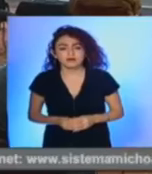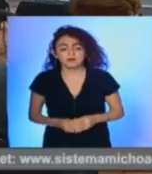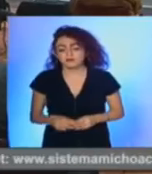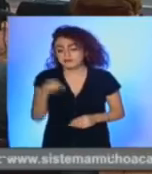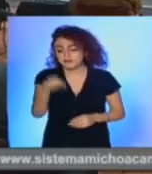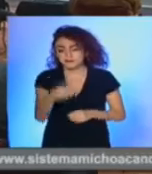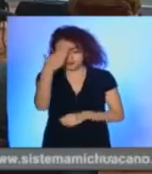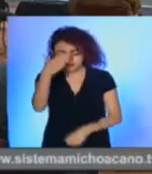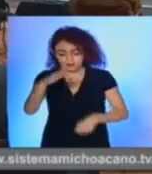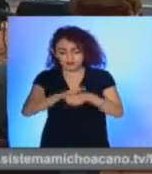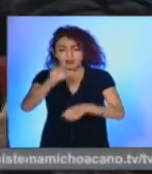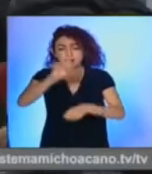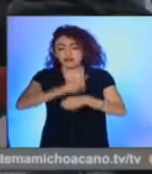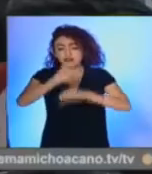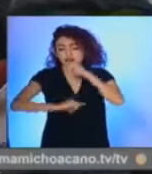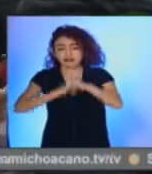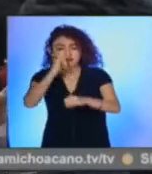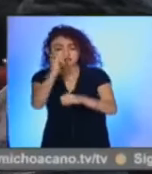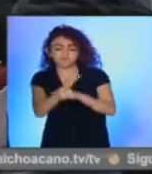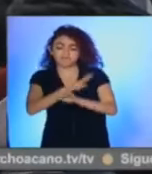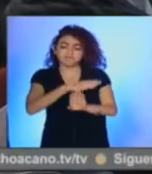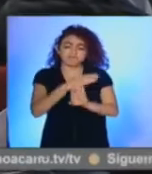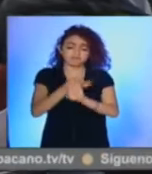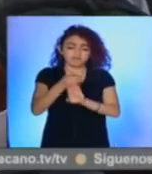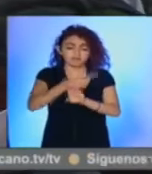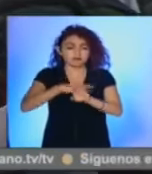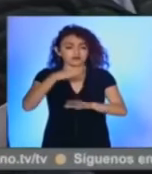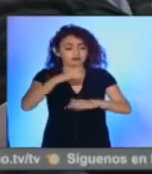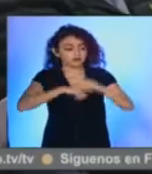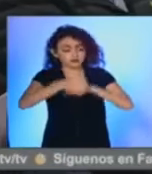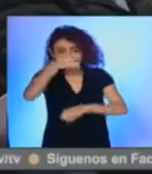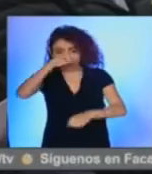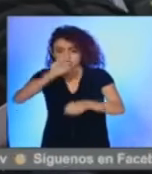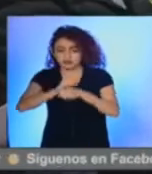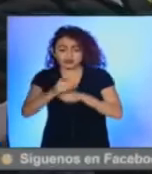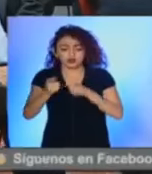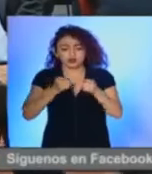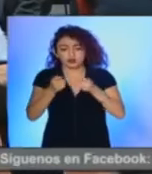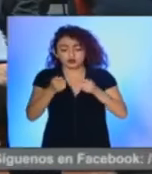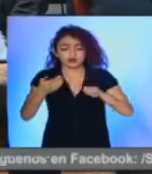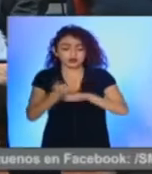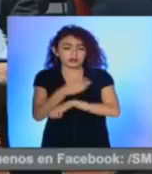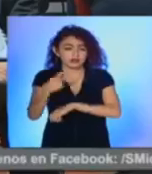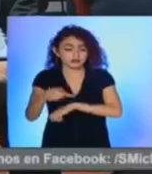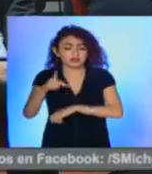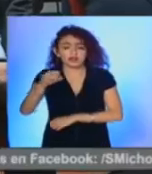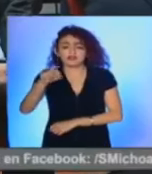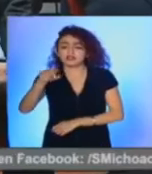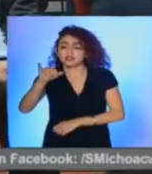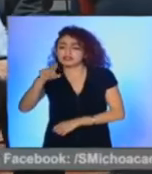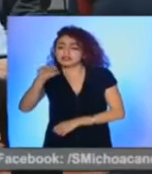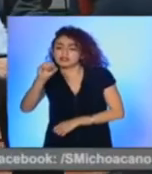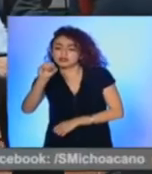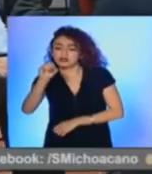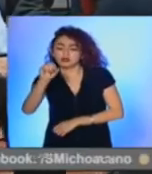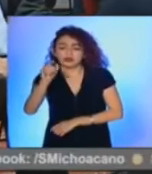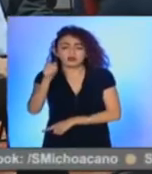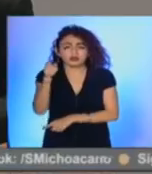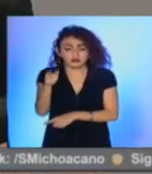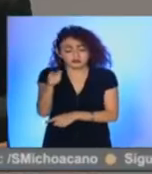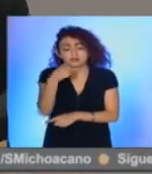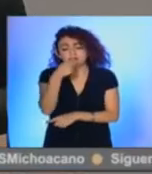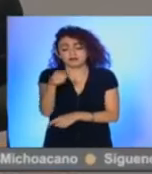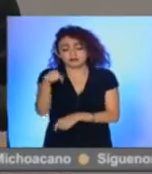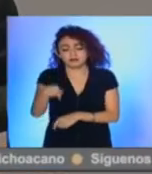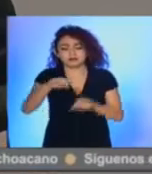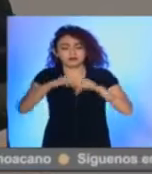marco de la conmemoración del Día Internacional contra la Corrupción, el secretario de la Contraloría del Estado, Francisco Huergo Maurín, señaló